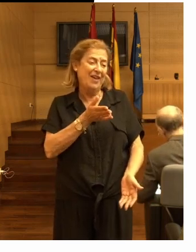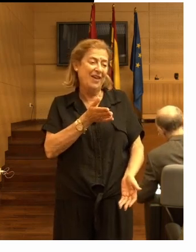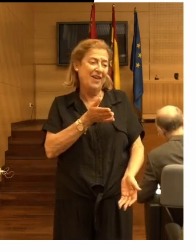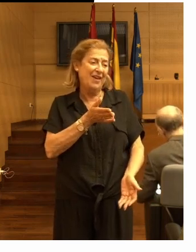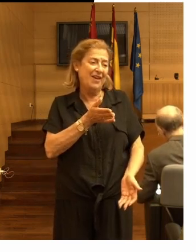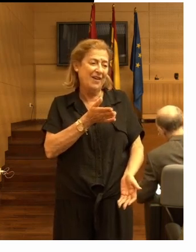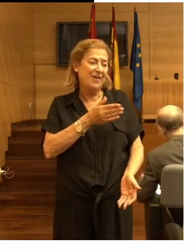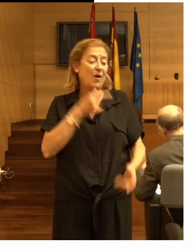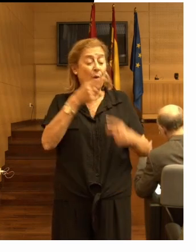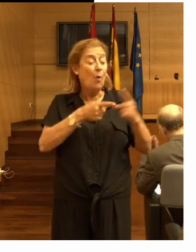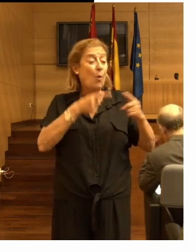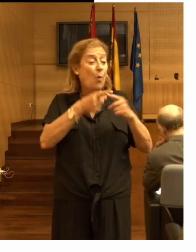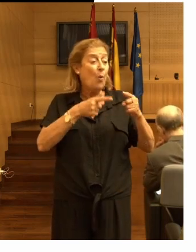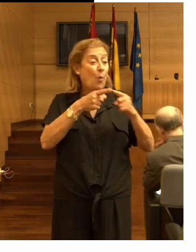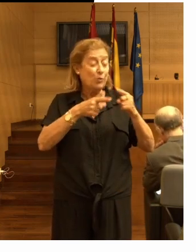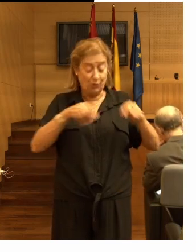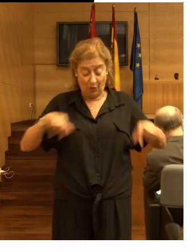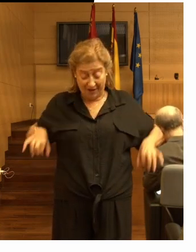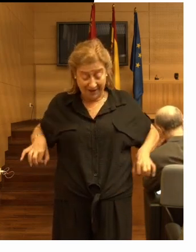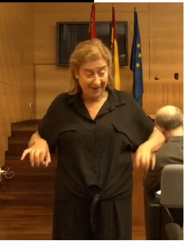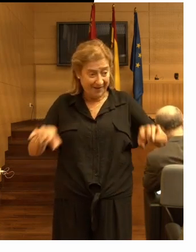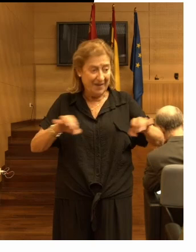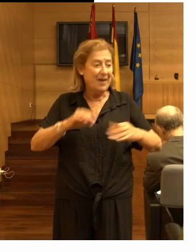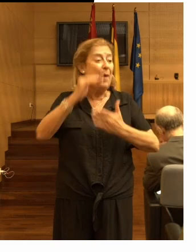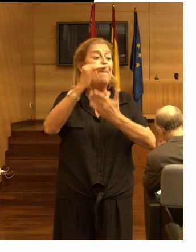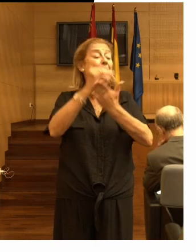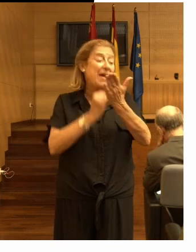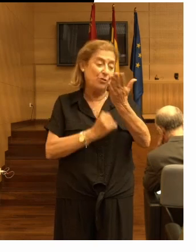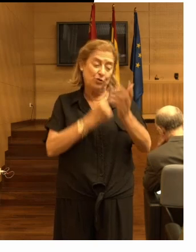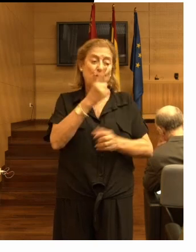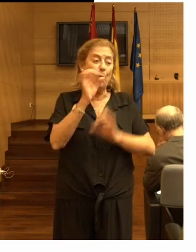el uso de estas restricciones es menos de un 1%